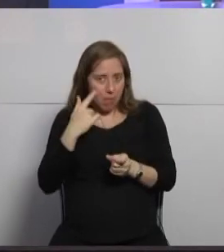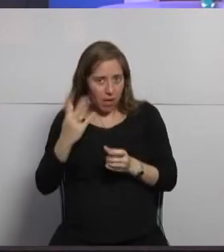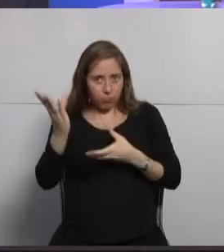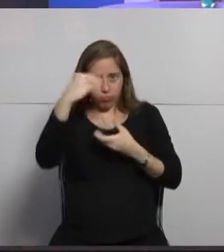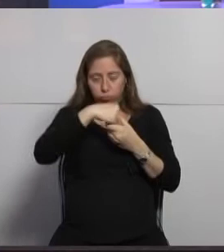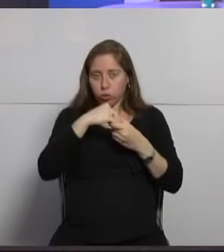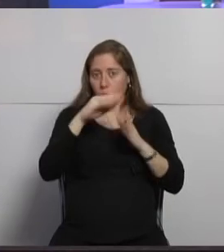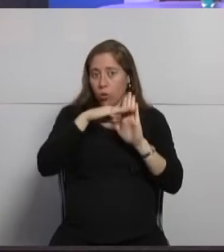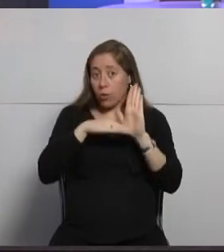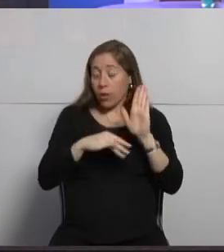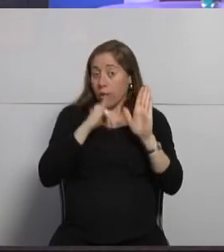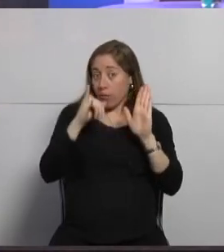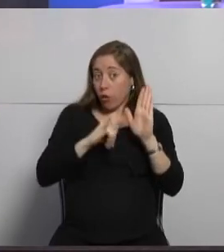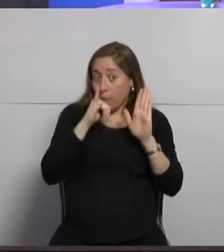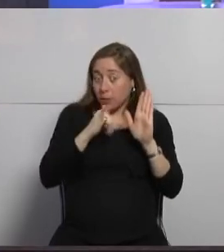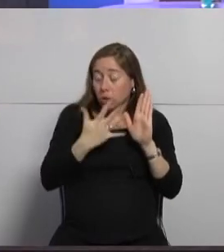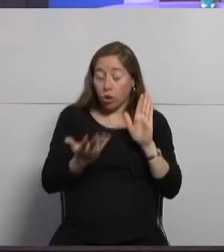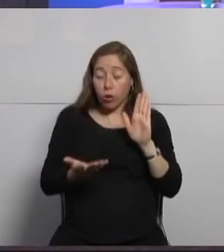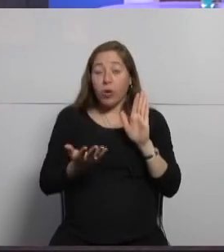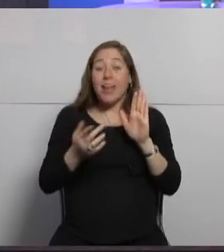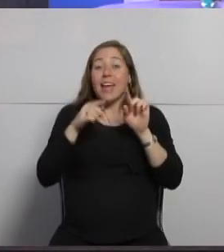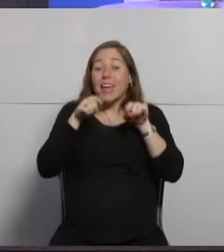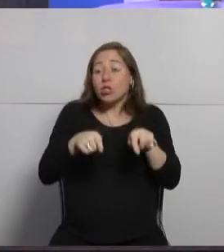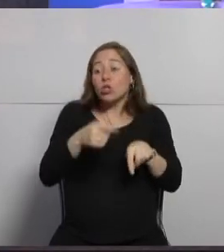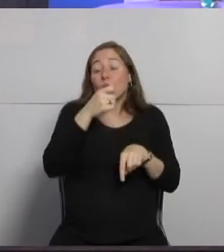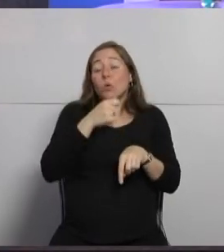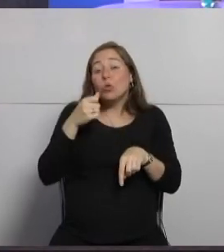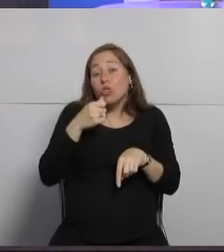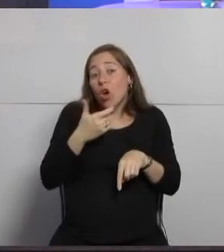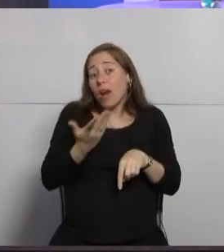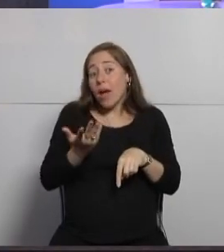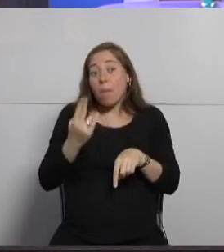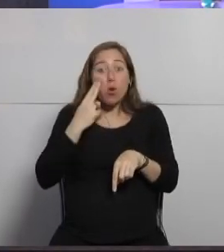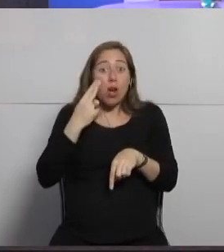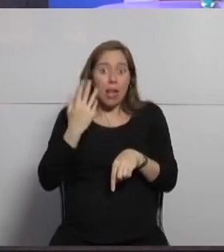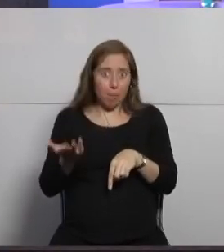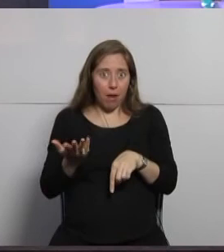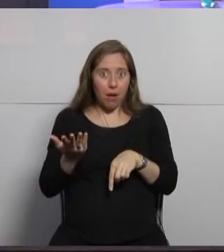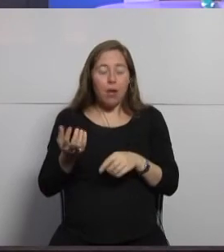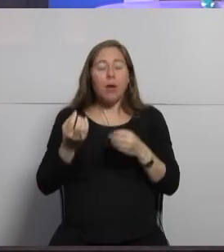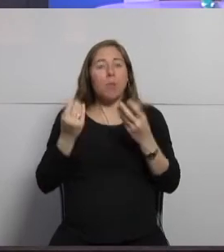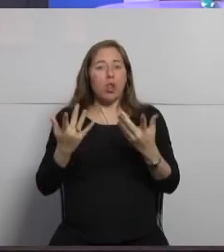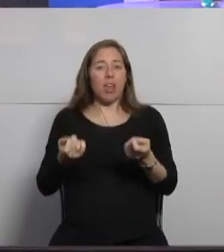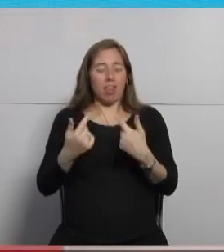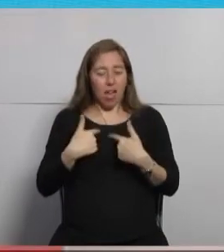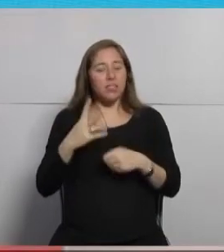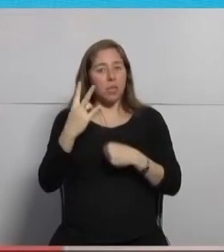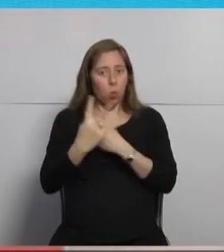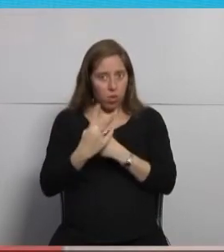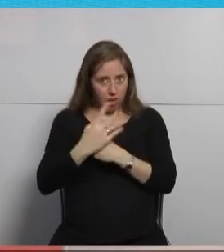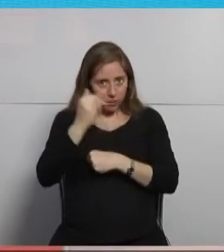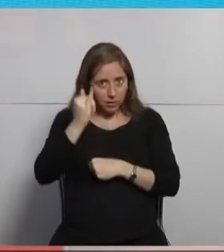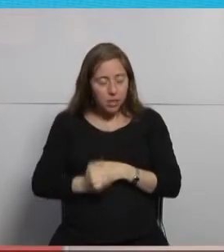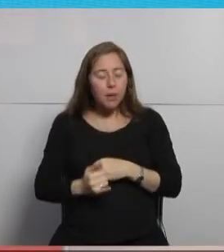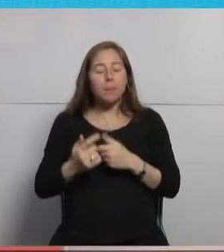Istio que también es OpenSource que viene a solucionarnos este problema nos da el tema de seguridad donde